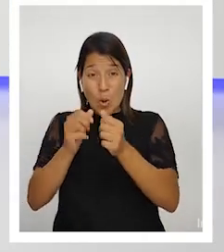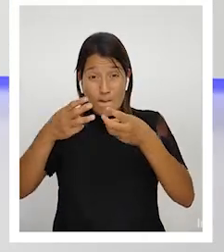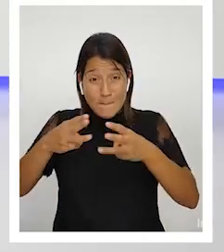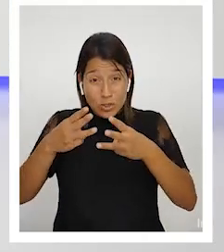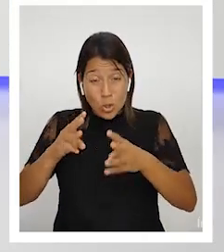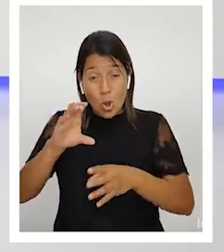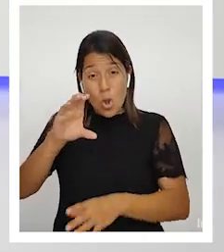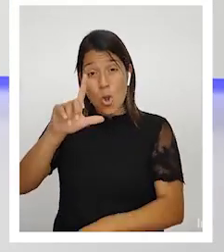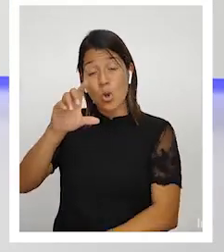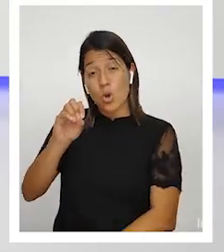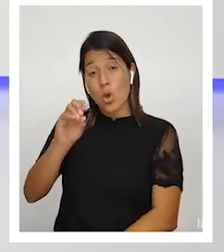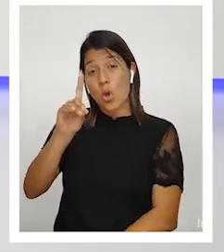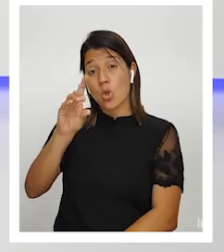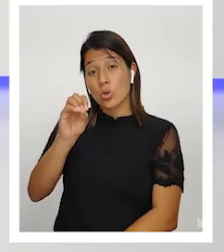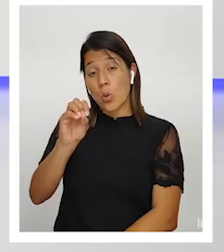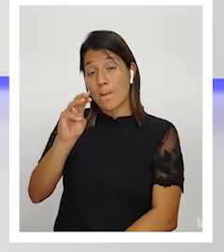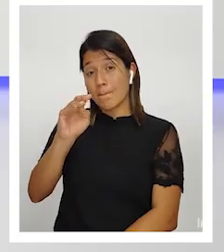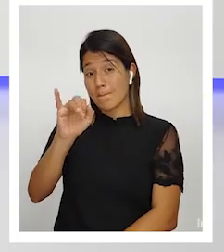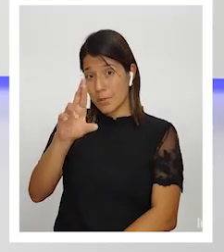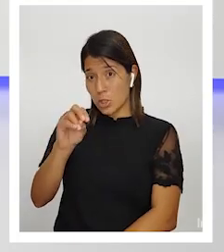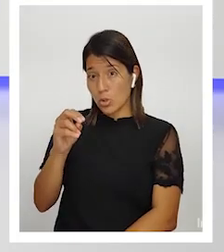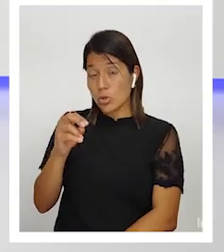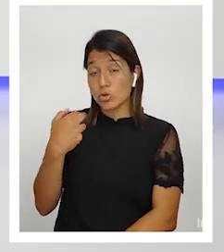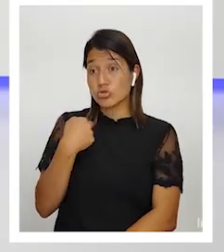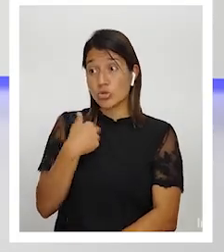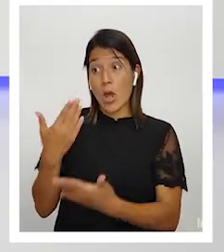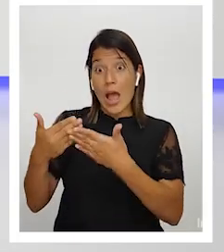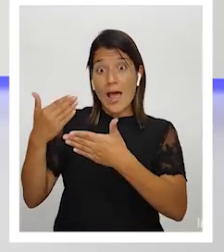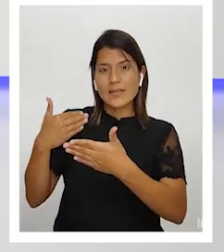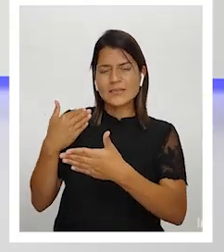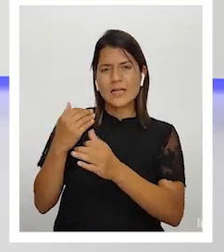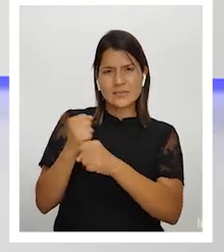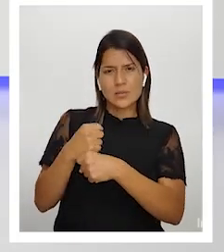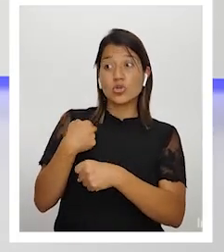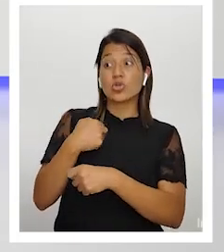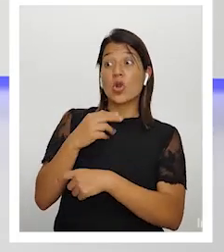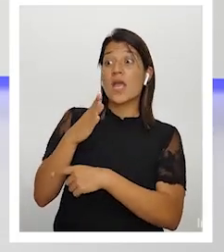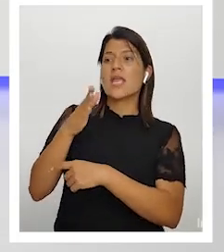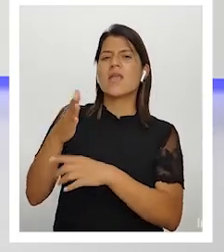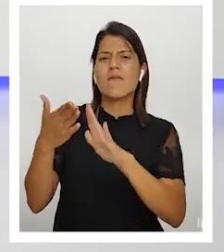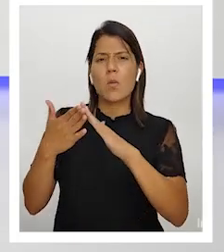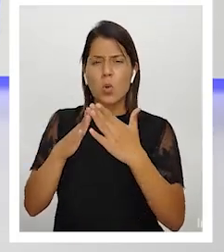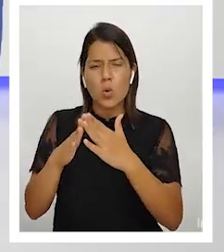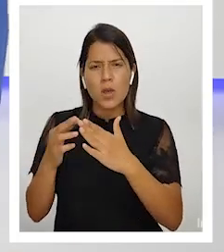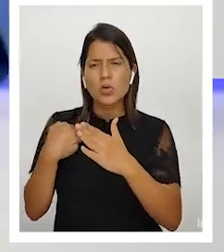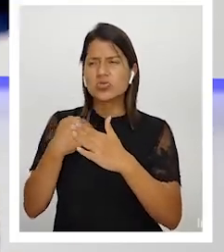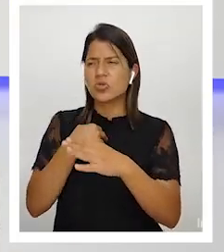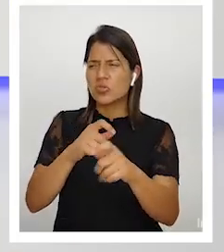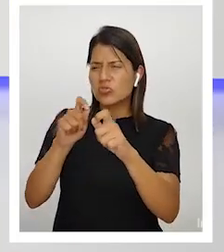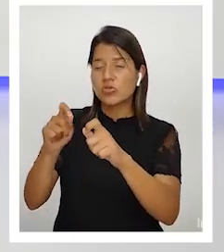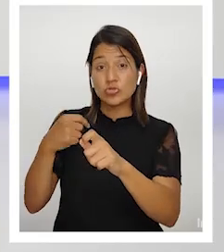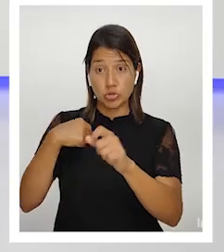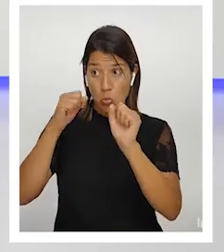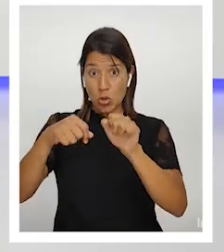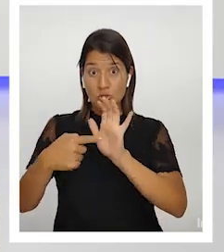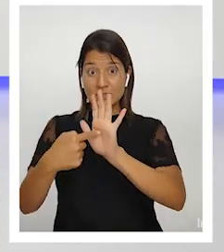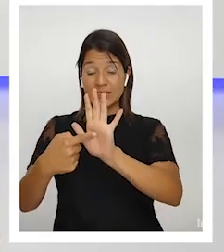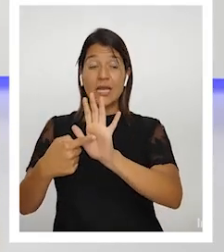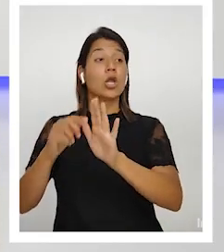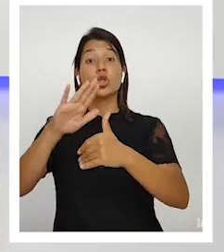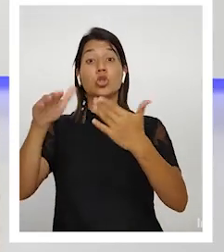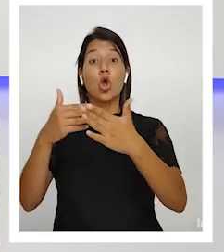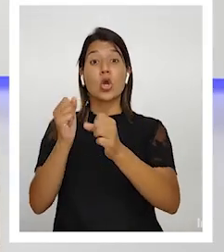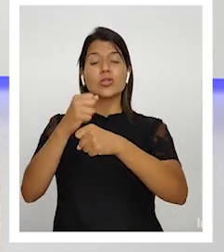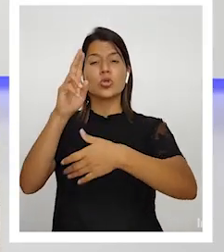y les decíamos no le puedo enseñar un montón de cosas que hicimos con la Universidad Nacional en la zona sur y aquí produjimos